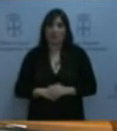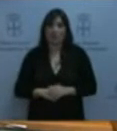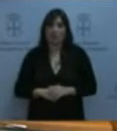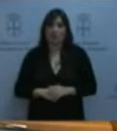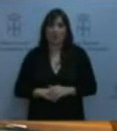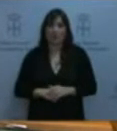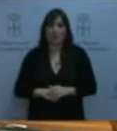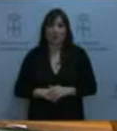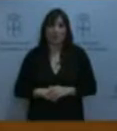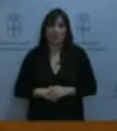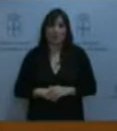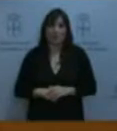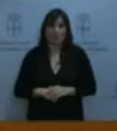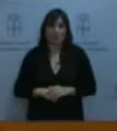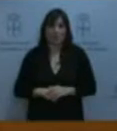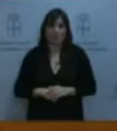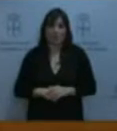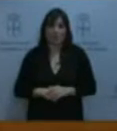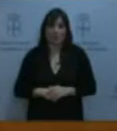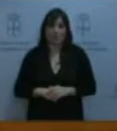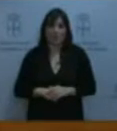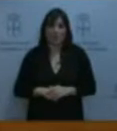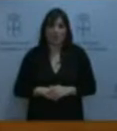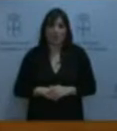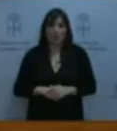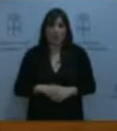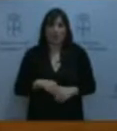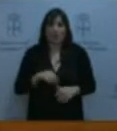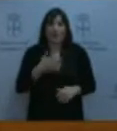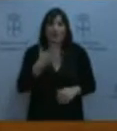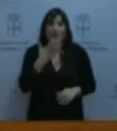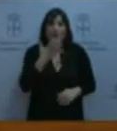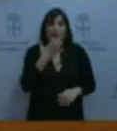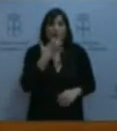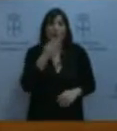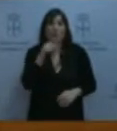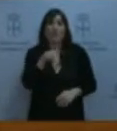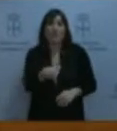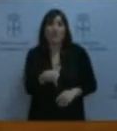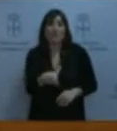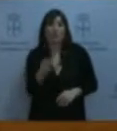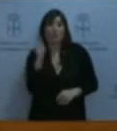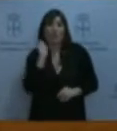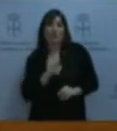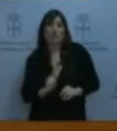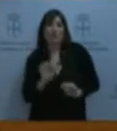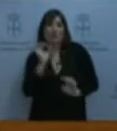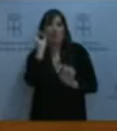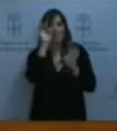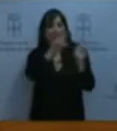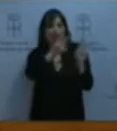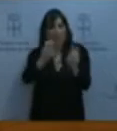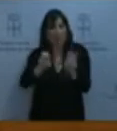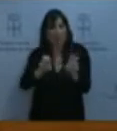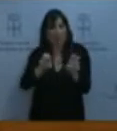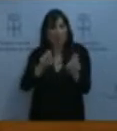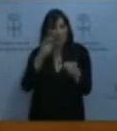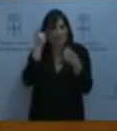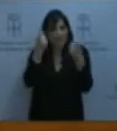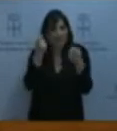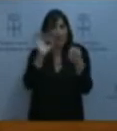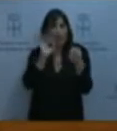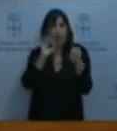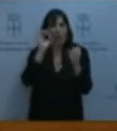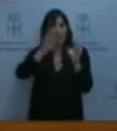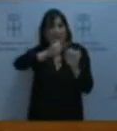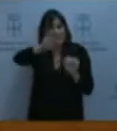Esto no permite, por ejemplo, la profesionalización, la búsqueda de nuevas actividades innovadoras o de diversificación que permitan extender la actividad a los meses de baja